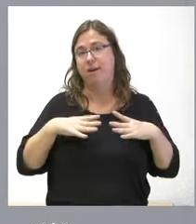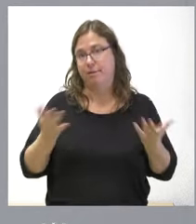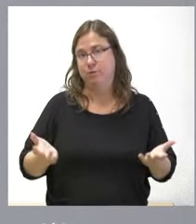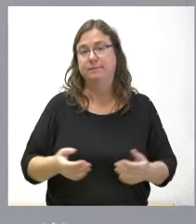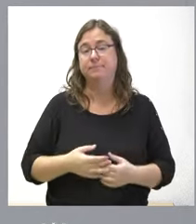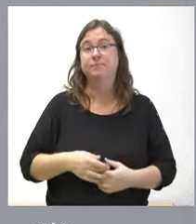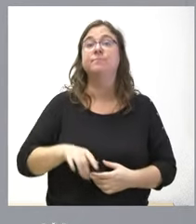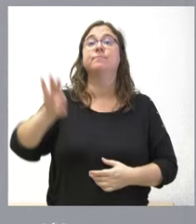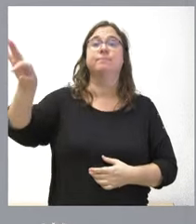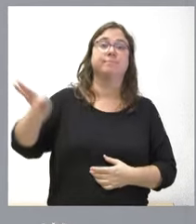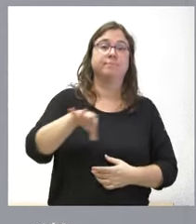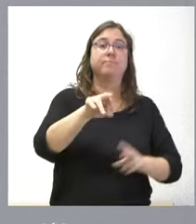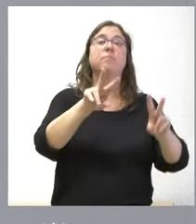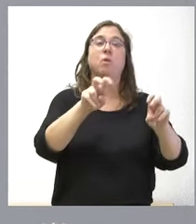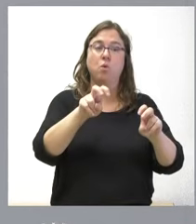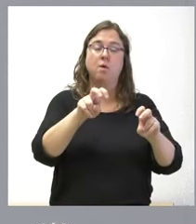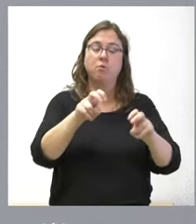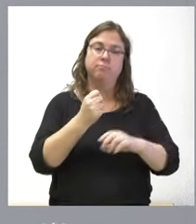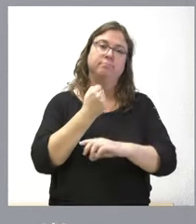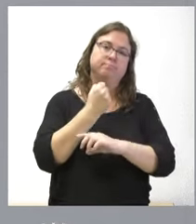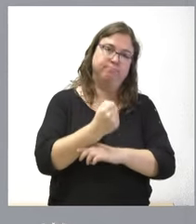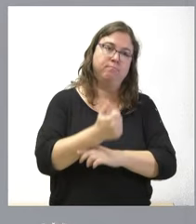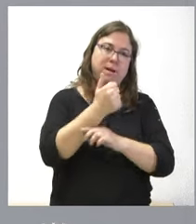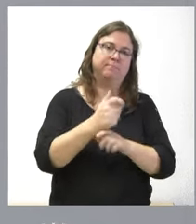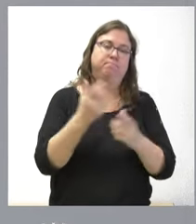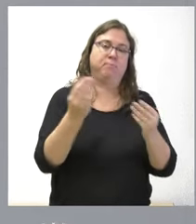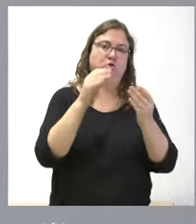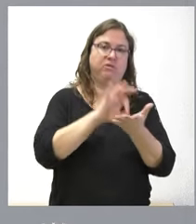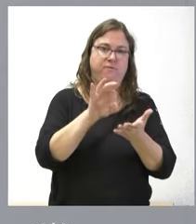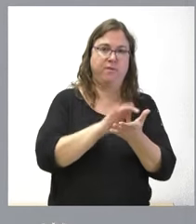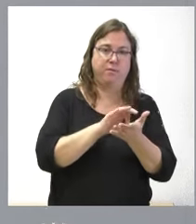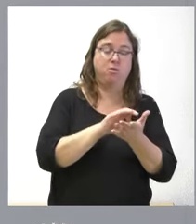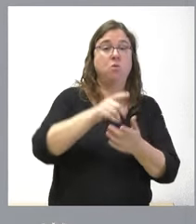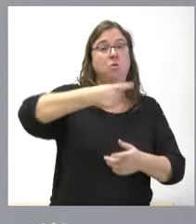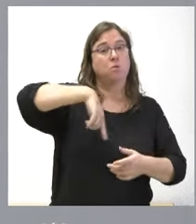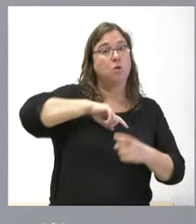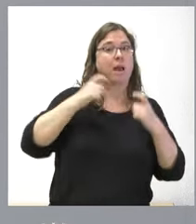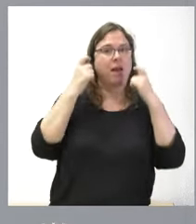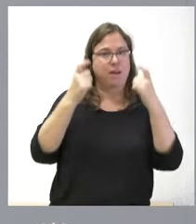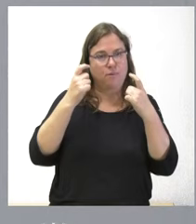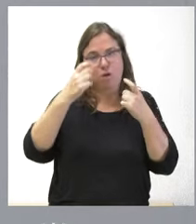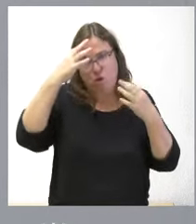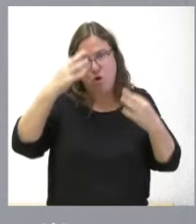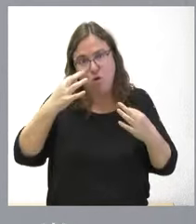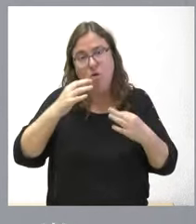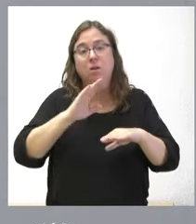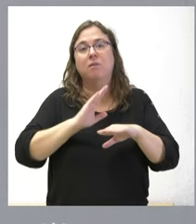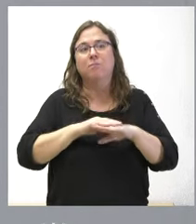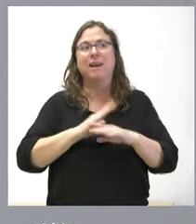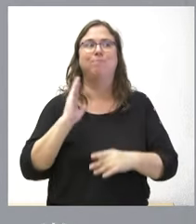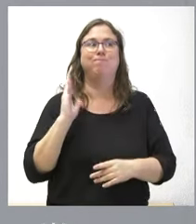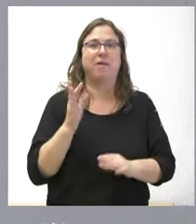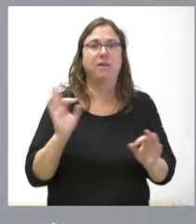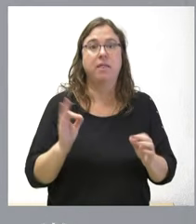incorporación de estas personas también va a reforzar el servicio y vamos a hacer el esfuerzo lógicamente para que el daño no se produzca que a veces es